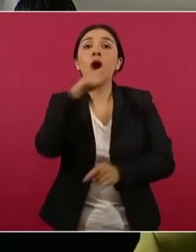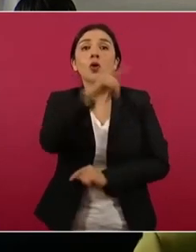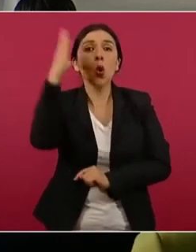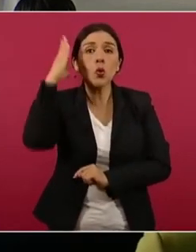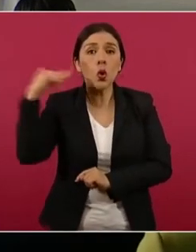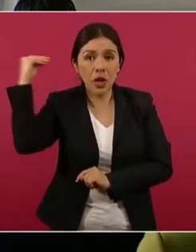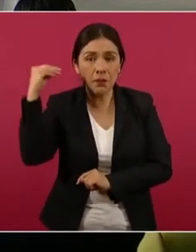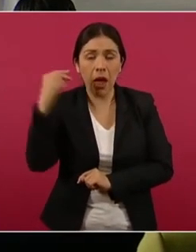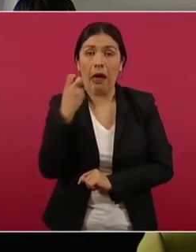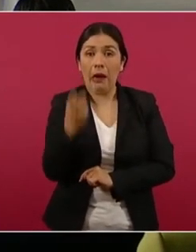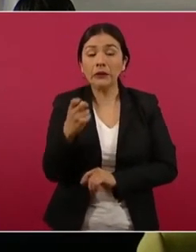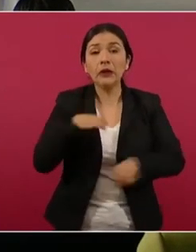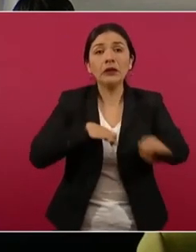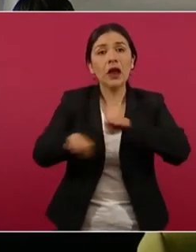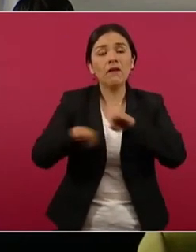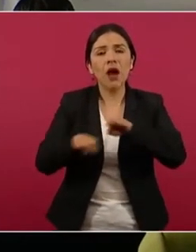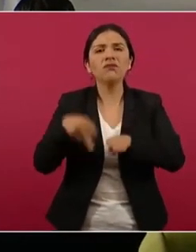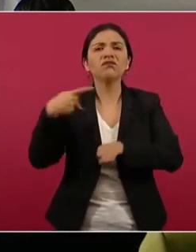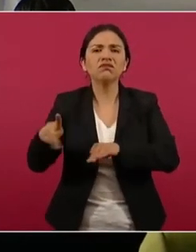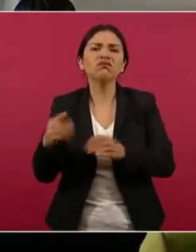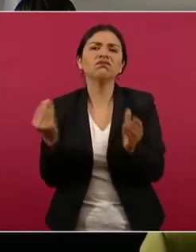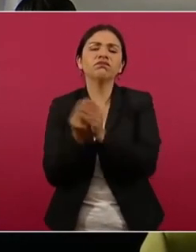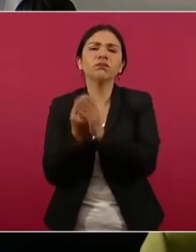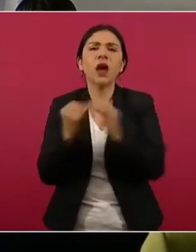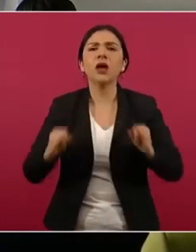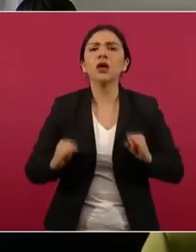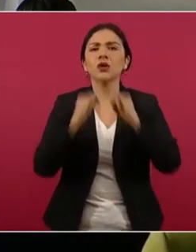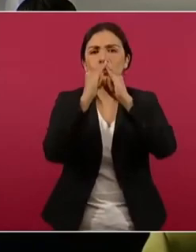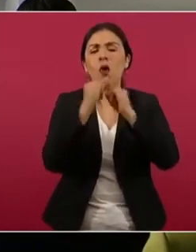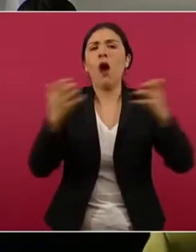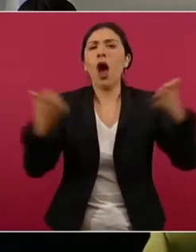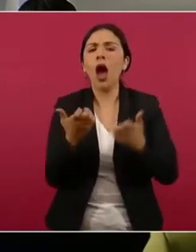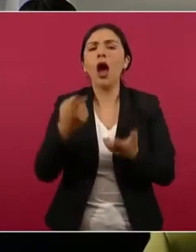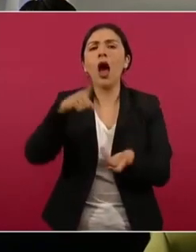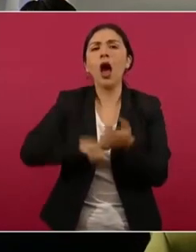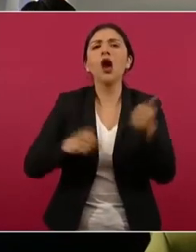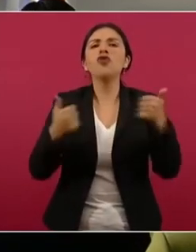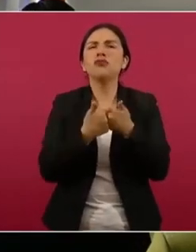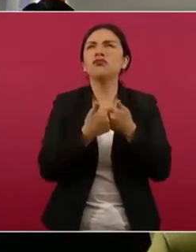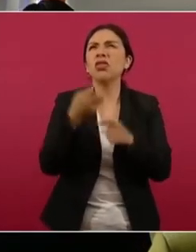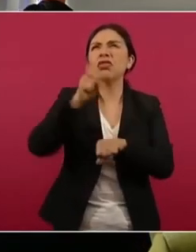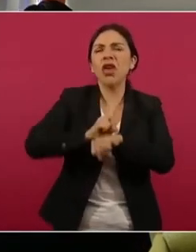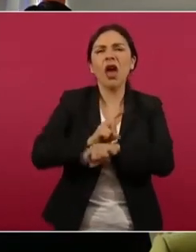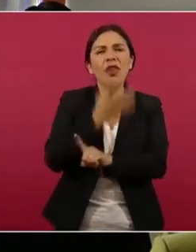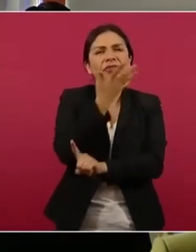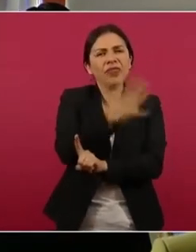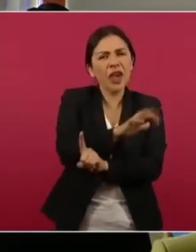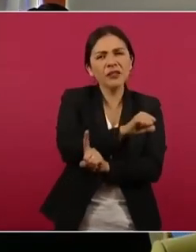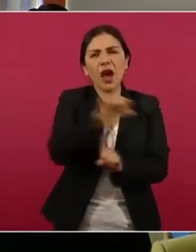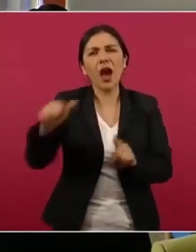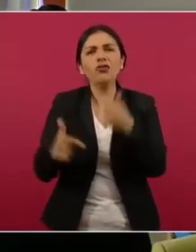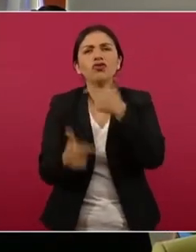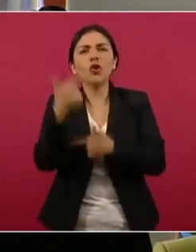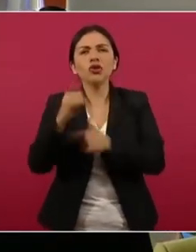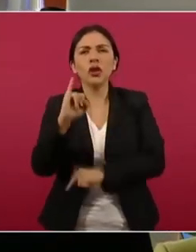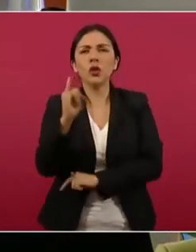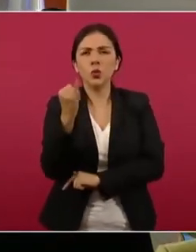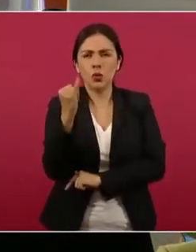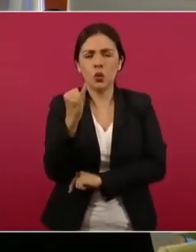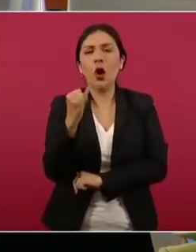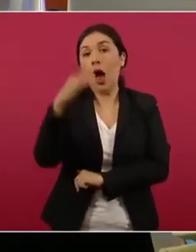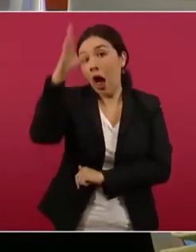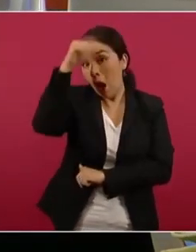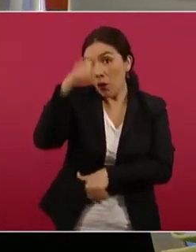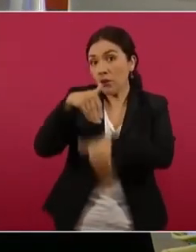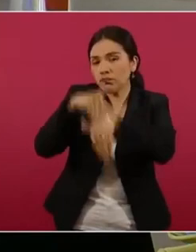Esto fue una operación interinstitucional que se desarrolló entre el 10 y el 12 de junio en cumplimiento a